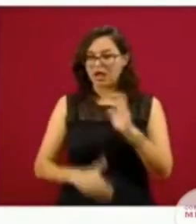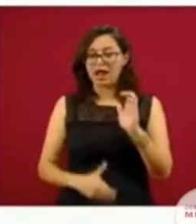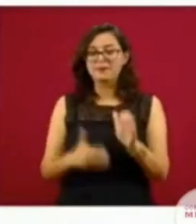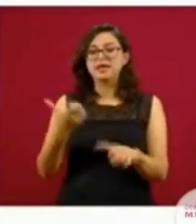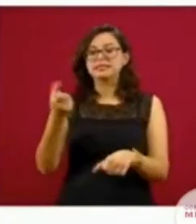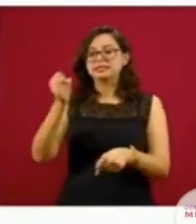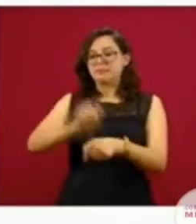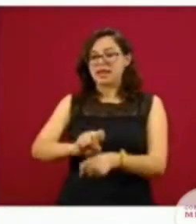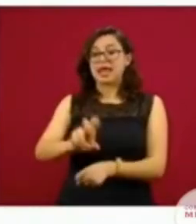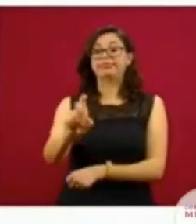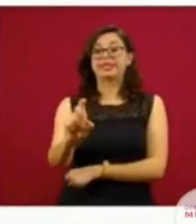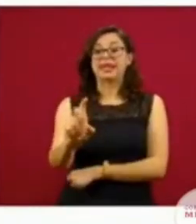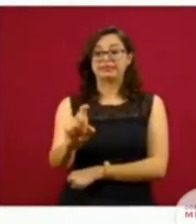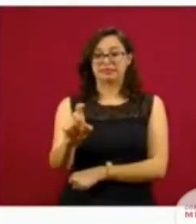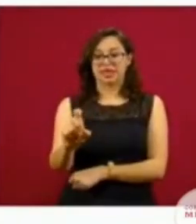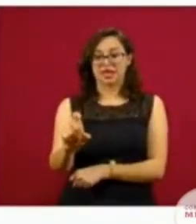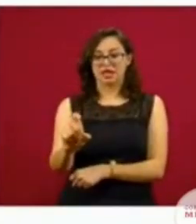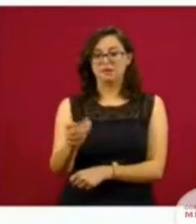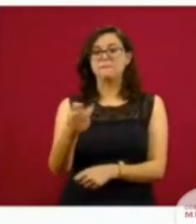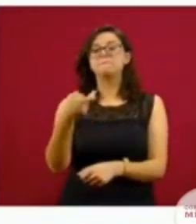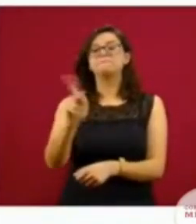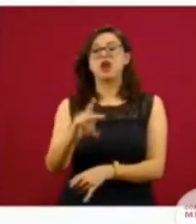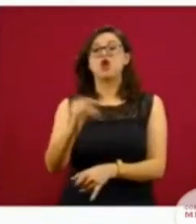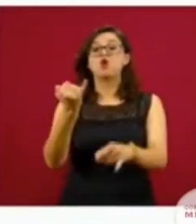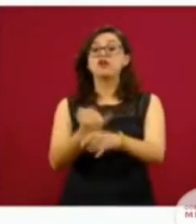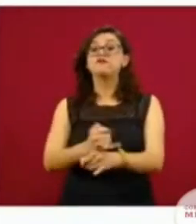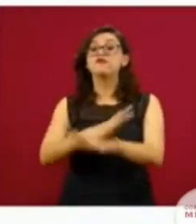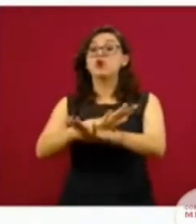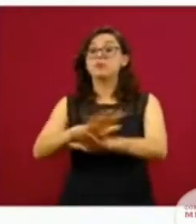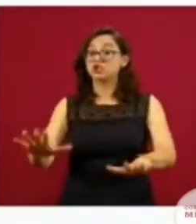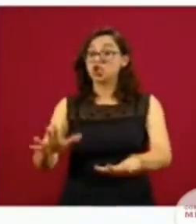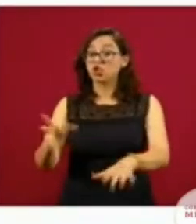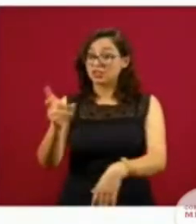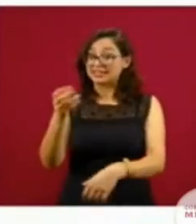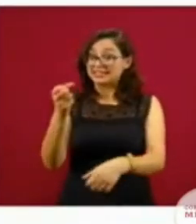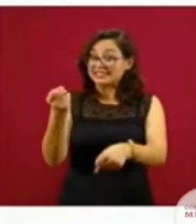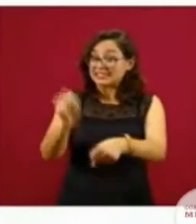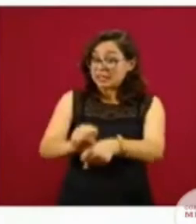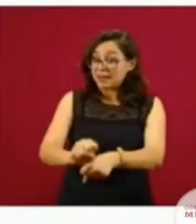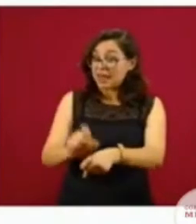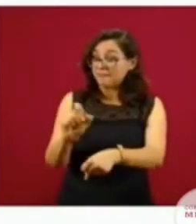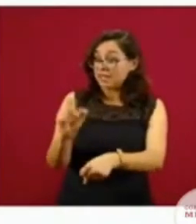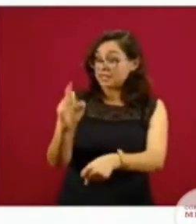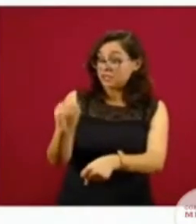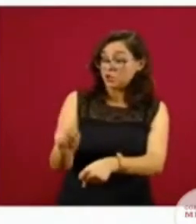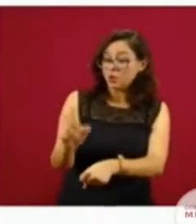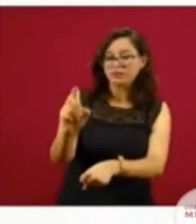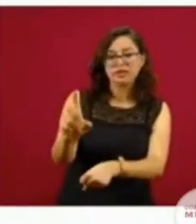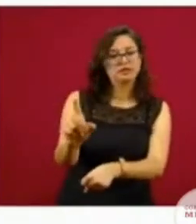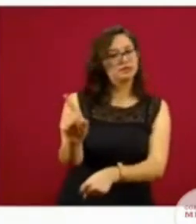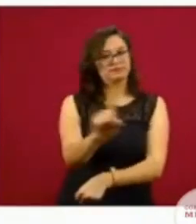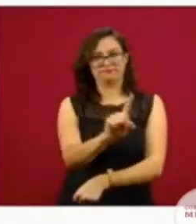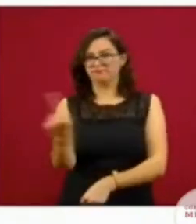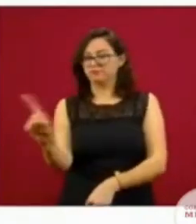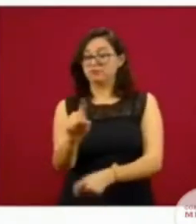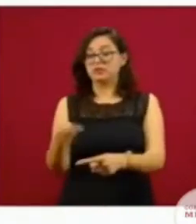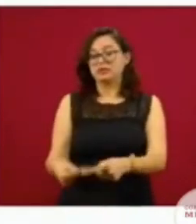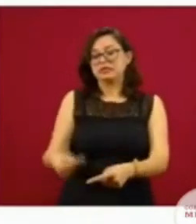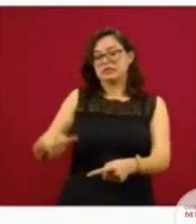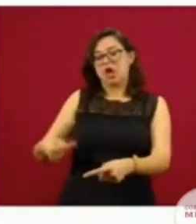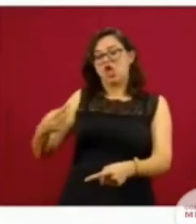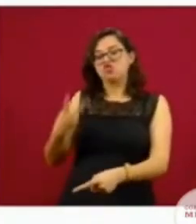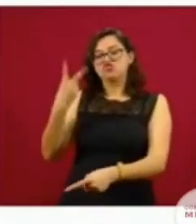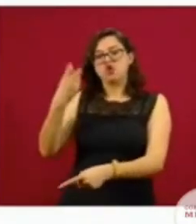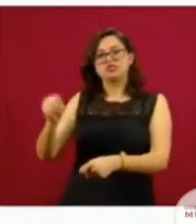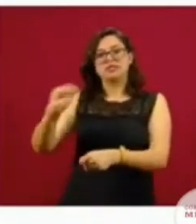hoy se está terminando la semana número 30, y recordarán que intencionalmente no se ponen las dos semanas más recientes, ni en